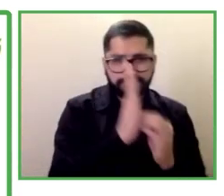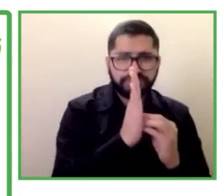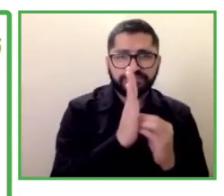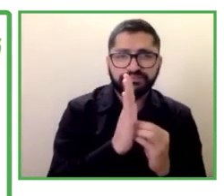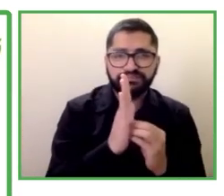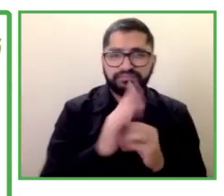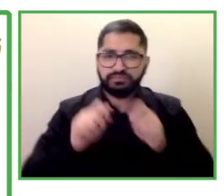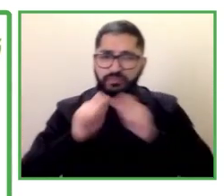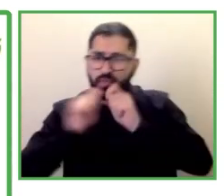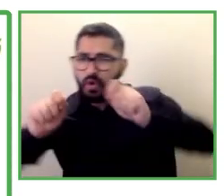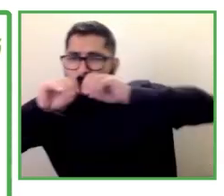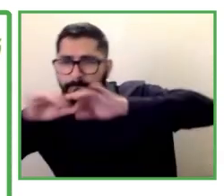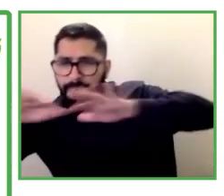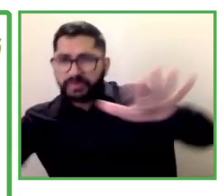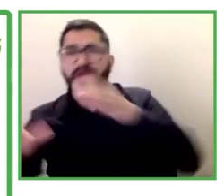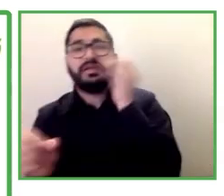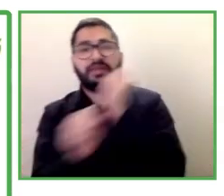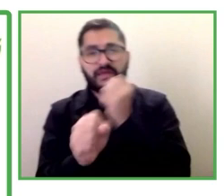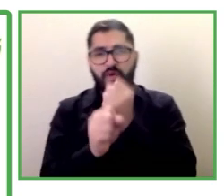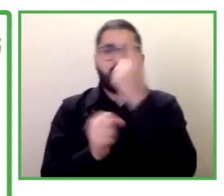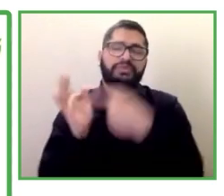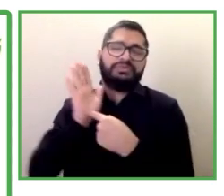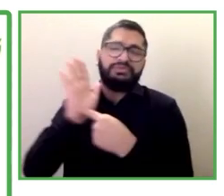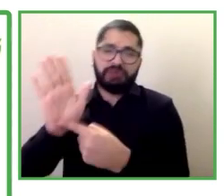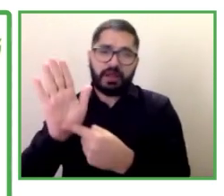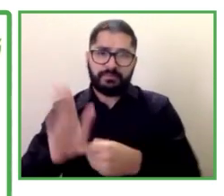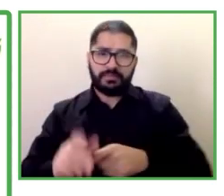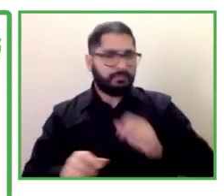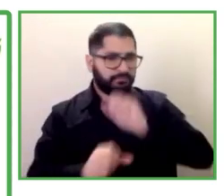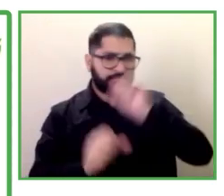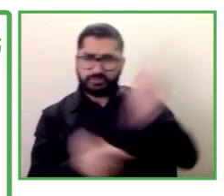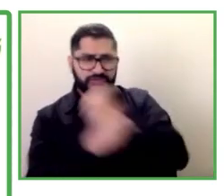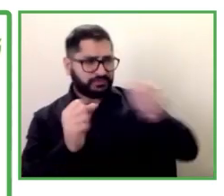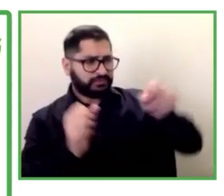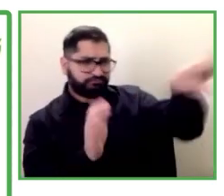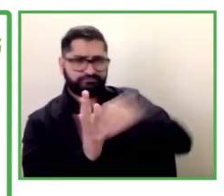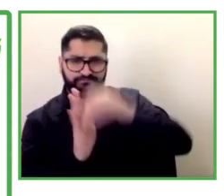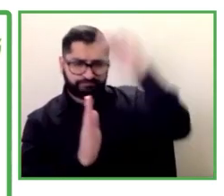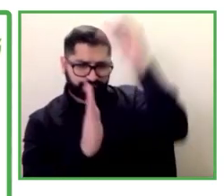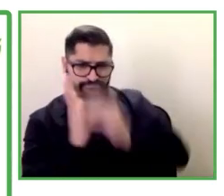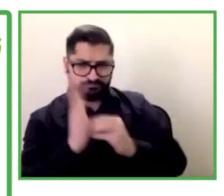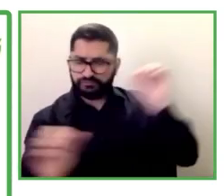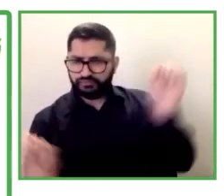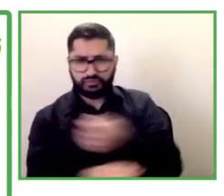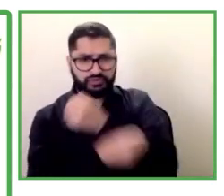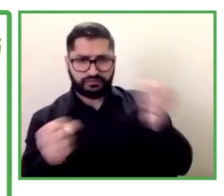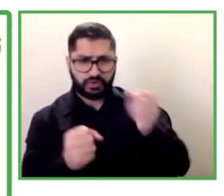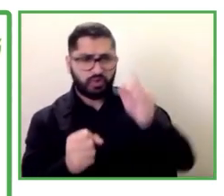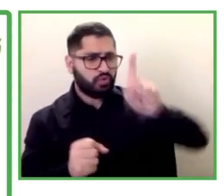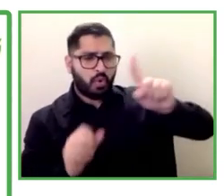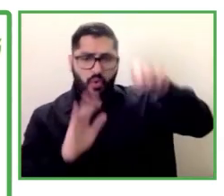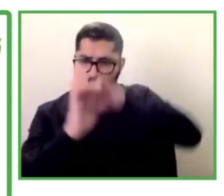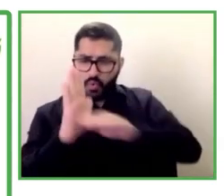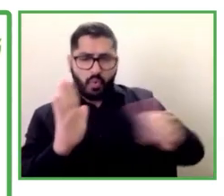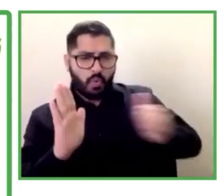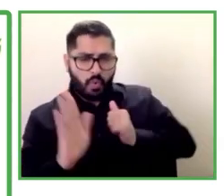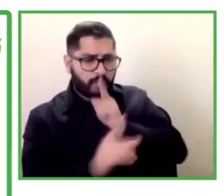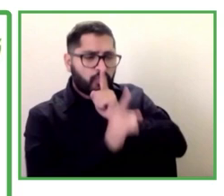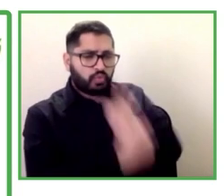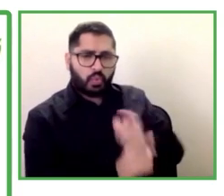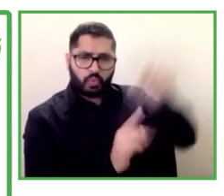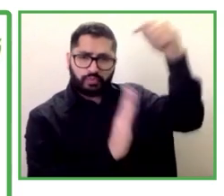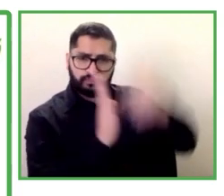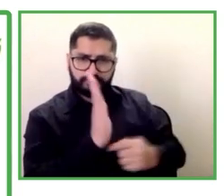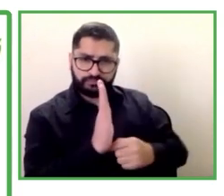prohíbe la contratación de empresas que no cumplan la cuota legal de reserva del 2% de puestos de trabajo para personas con discapacidad